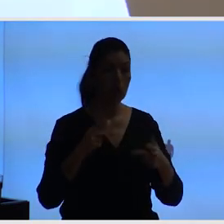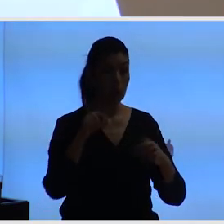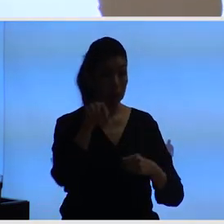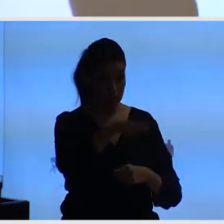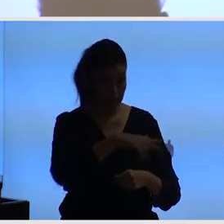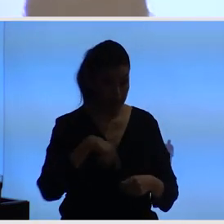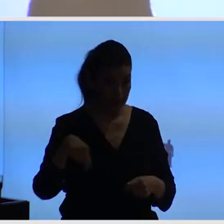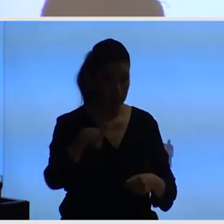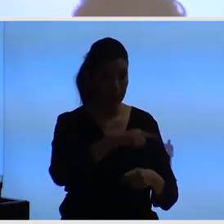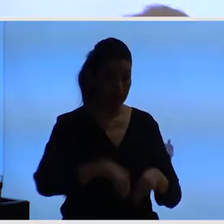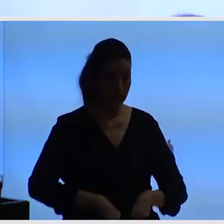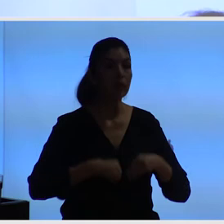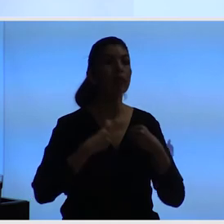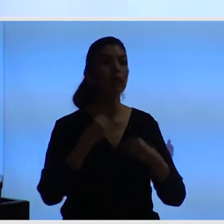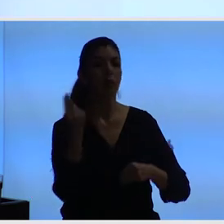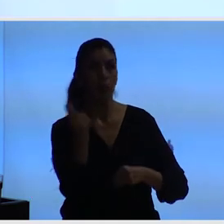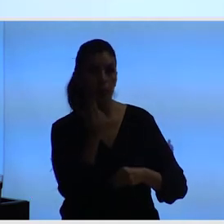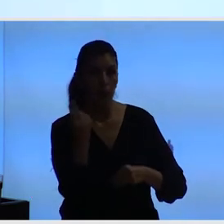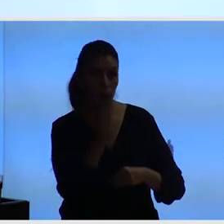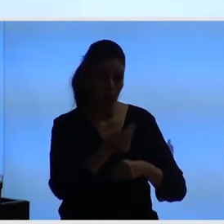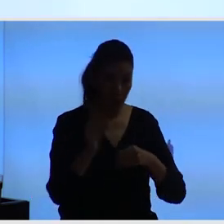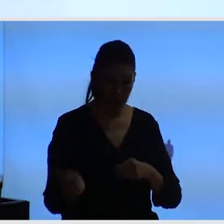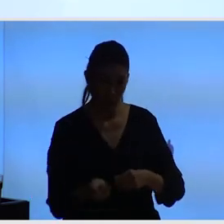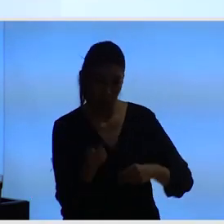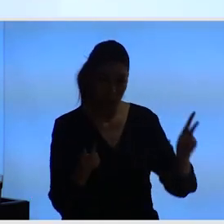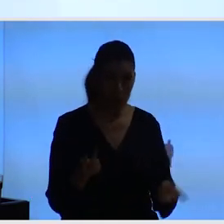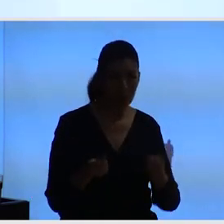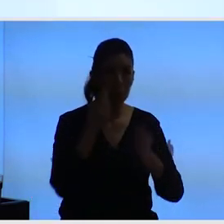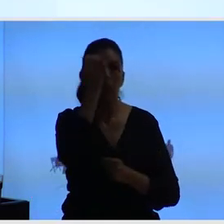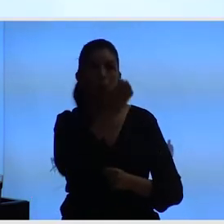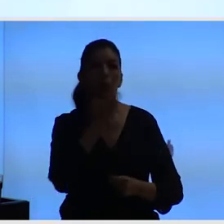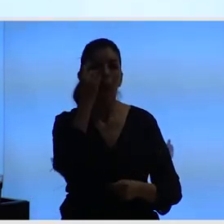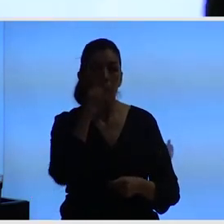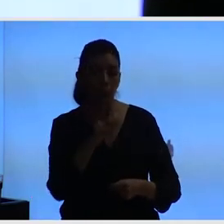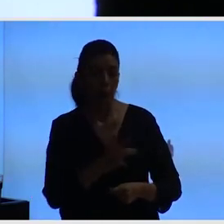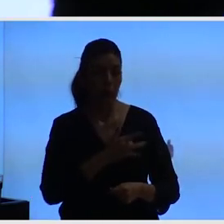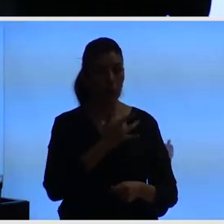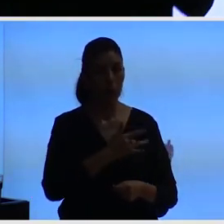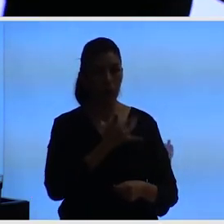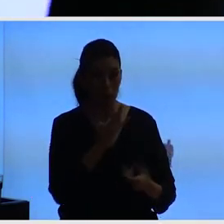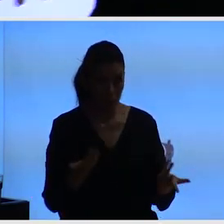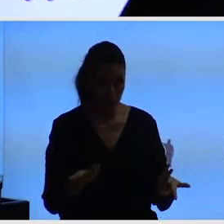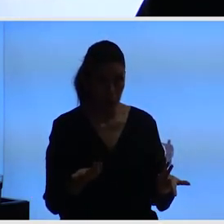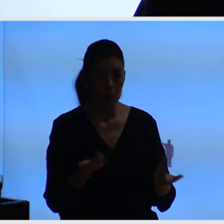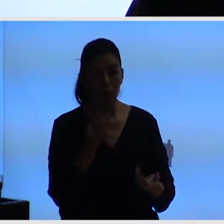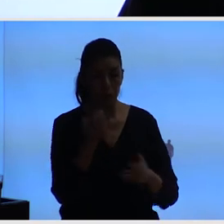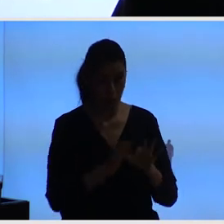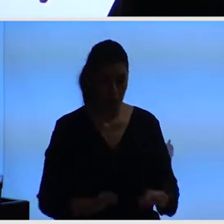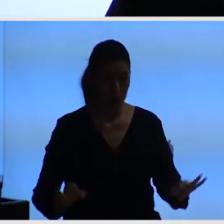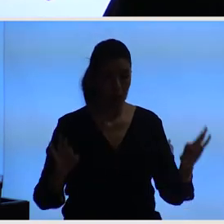se convierten en elementos que permiten una integración, una participación mayor. Y cuando llegamos a la intervención